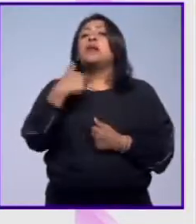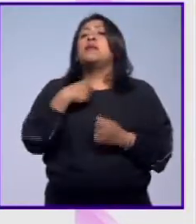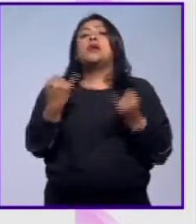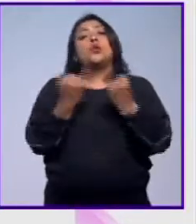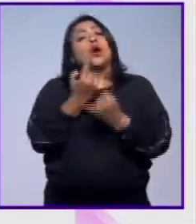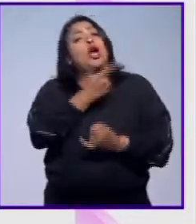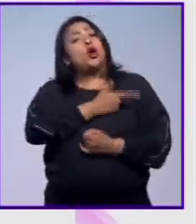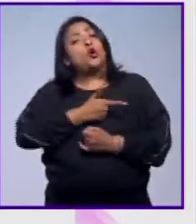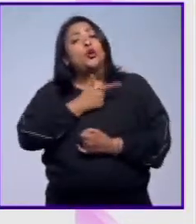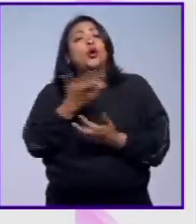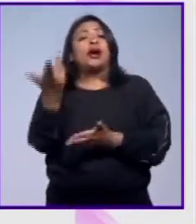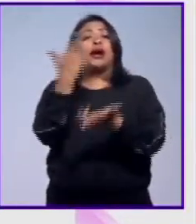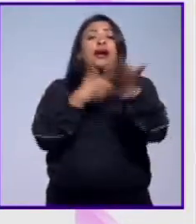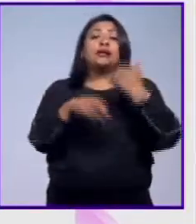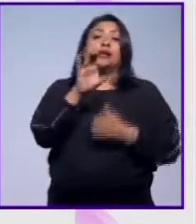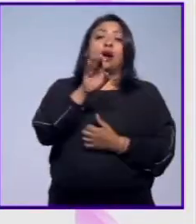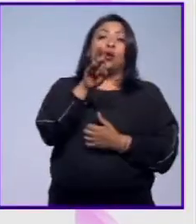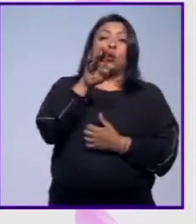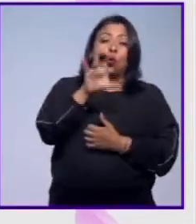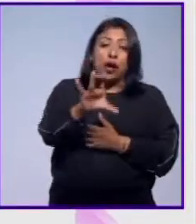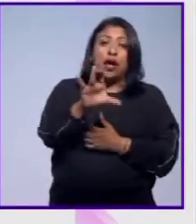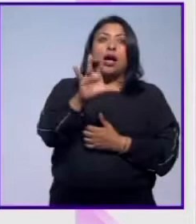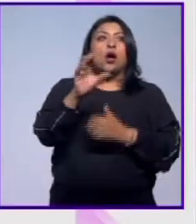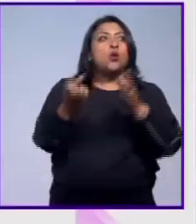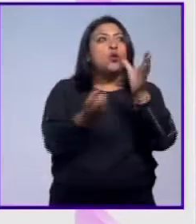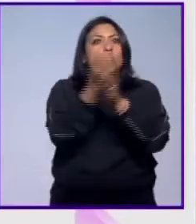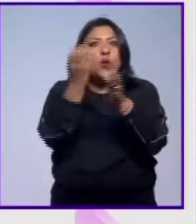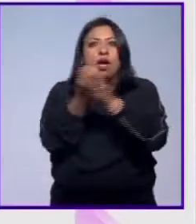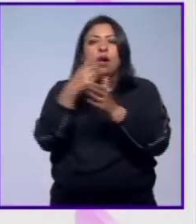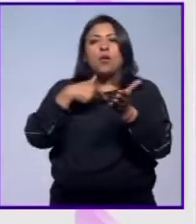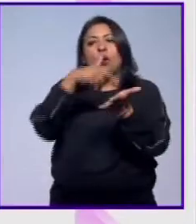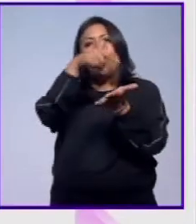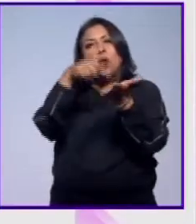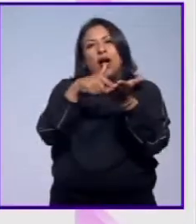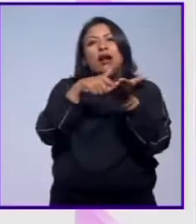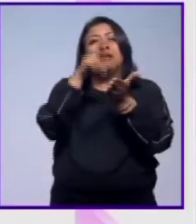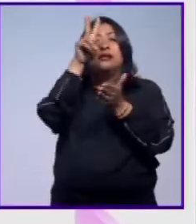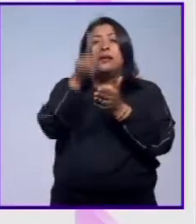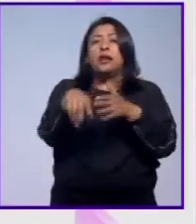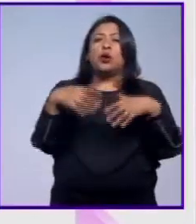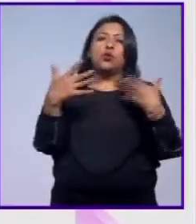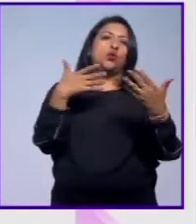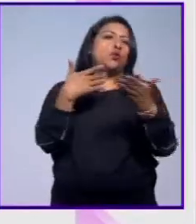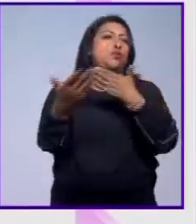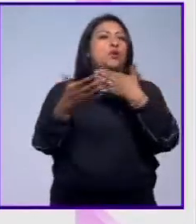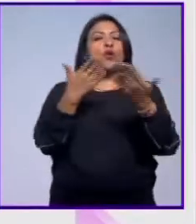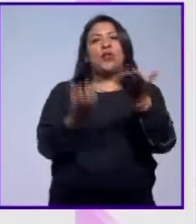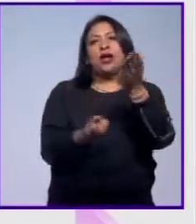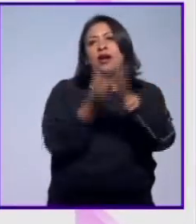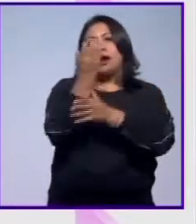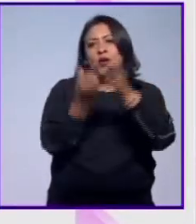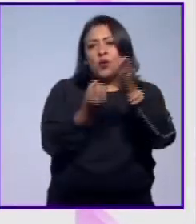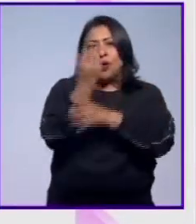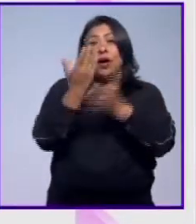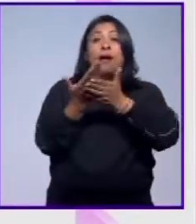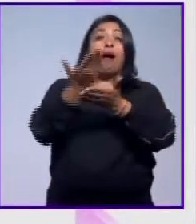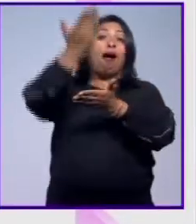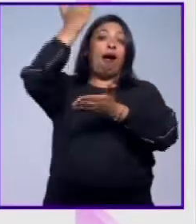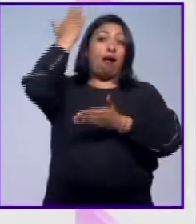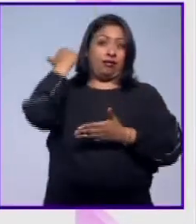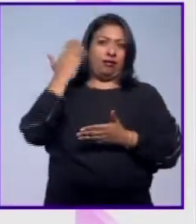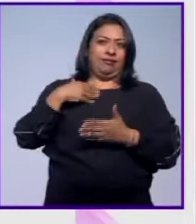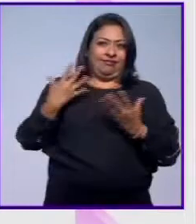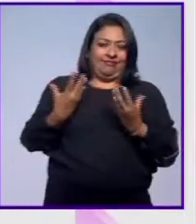un placer volver al CUEC. Además, un CUEC renovado, con instalaciones realmente modernas, nuevas. En nuestra época